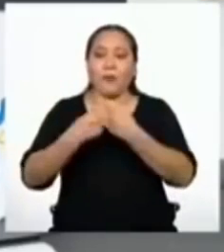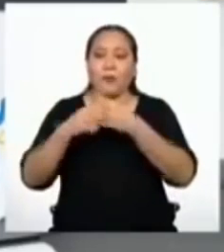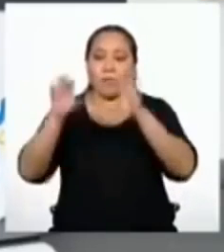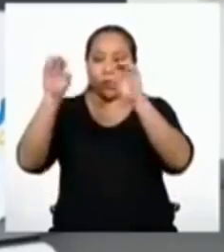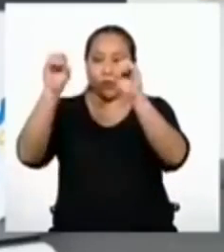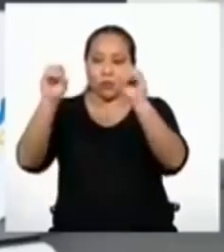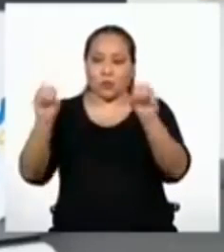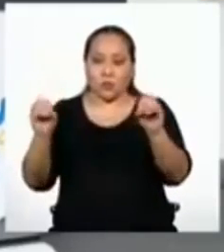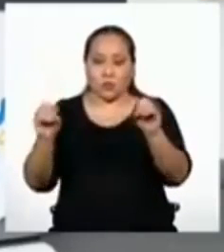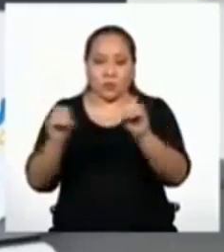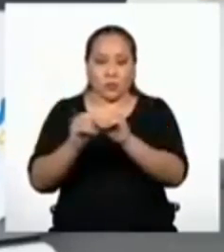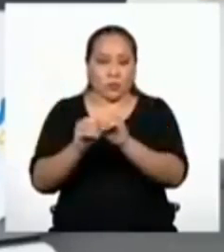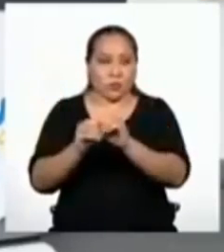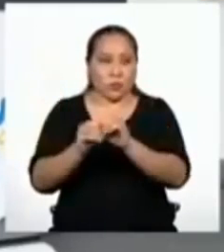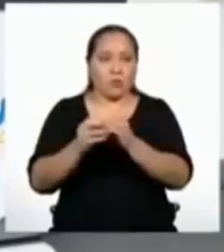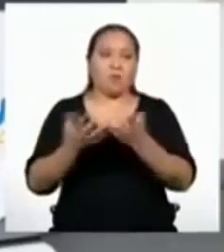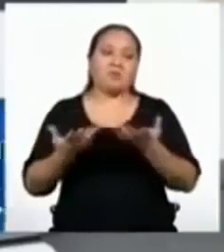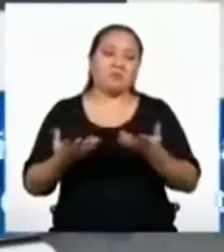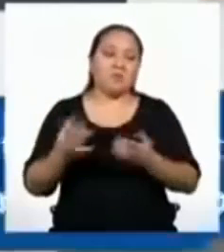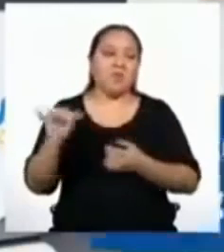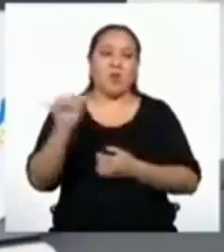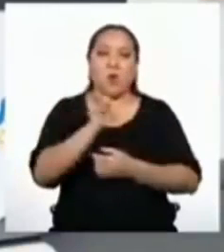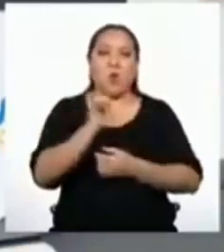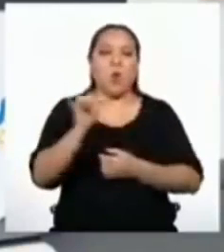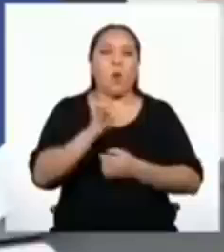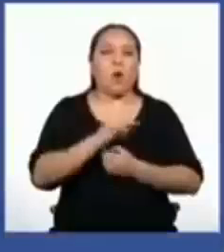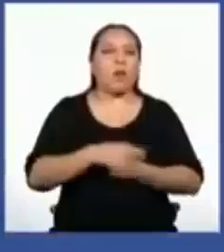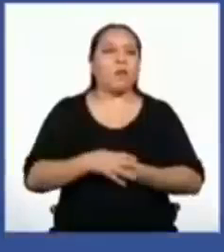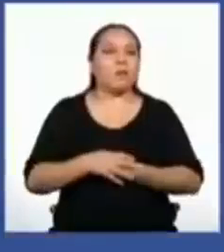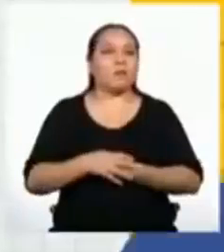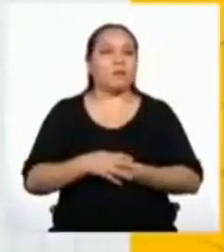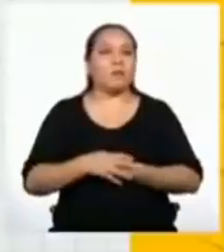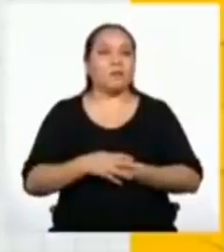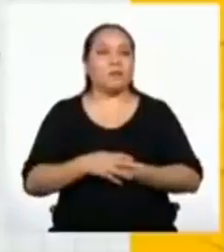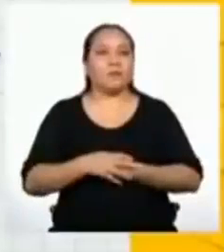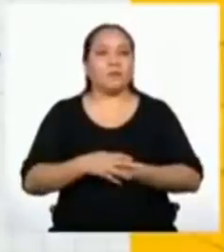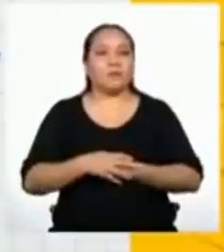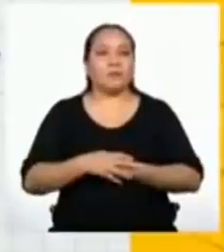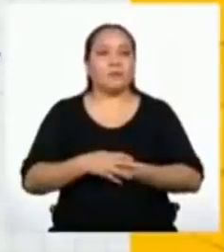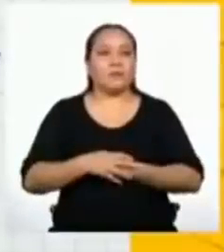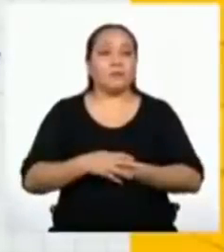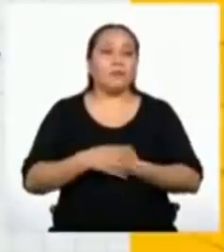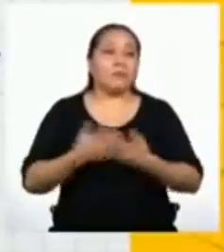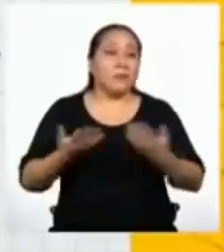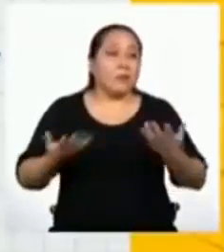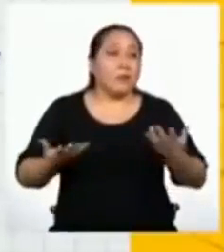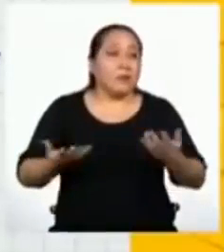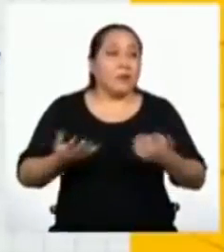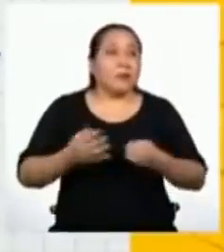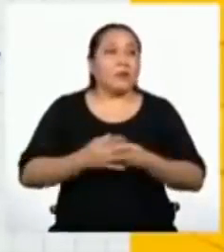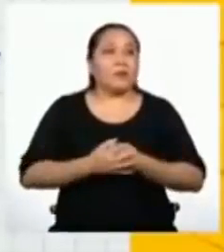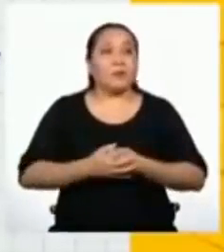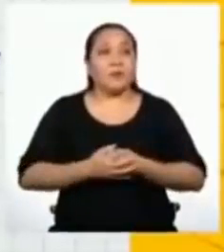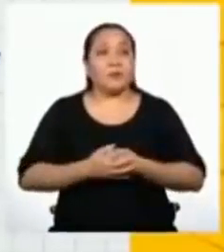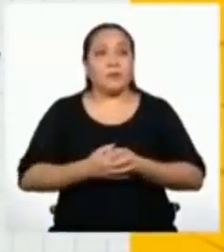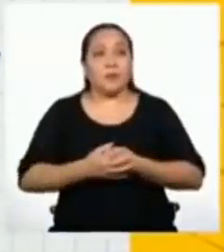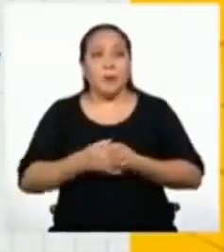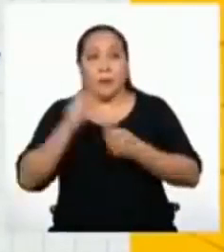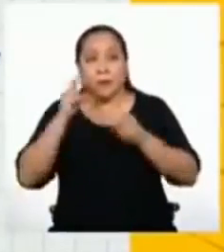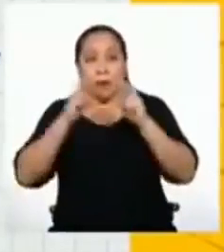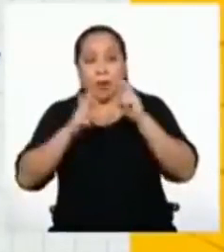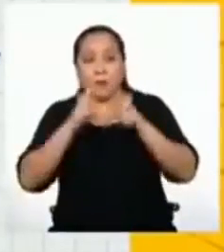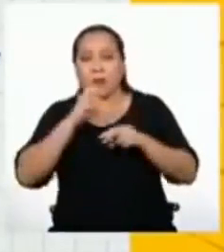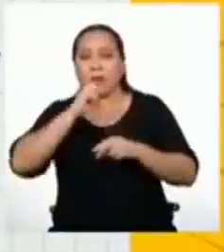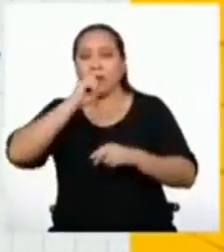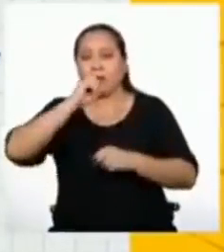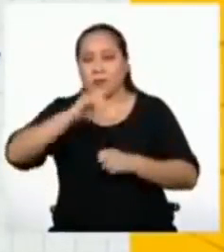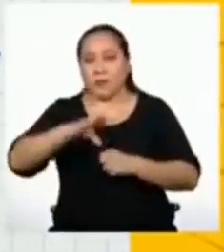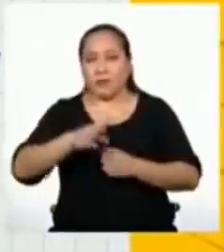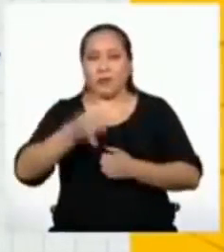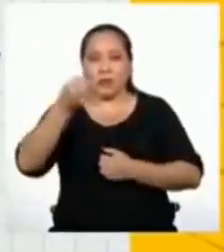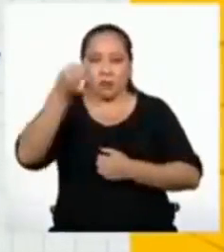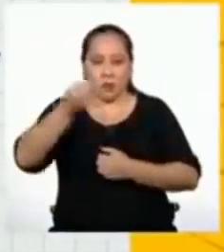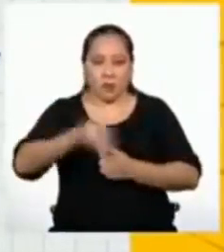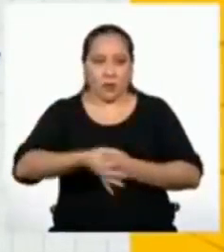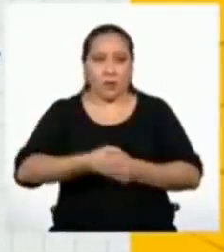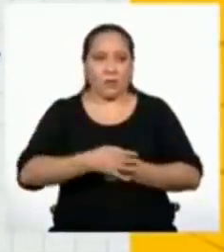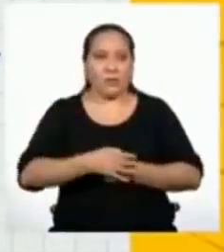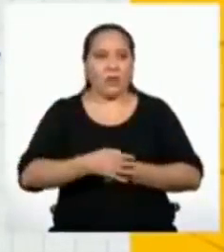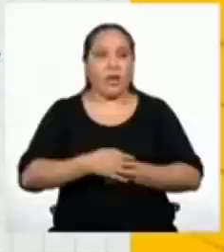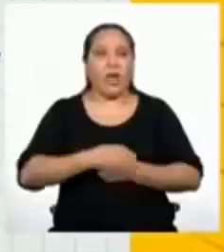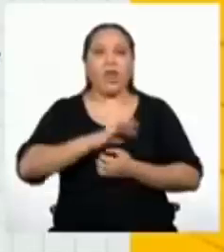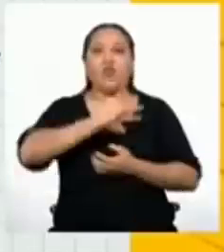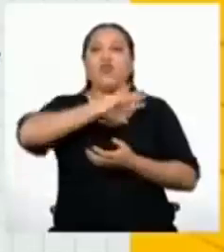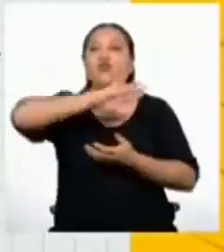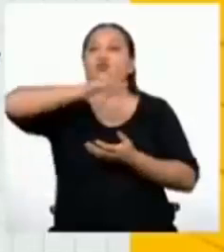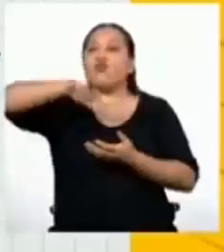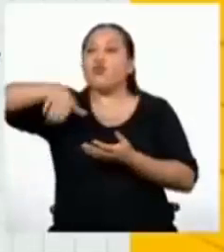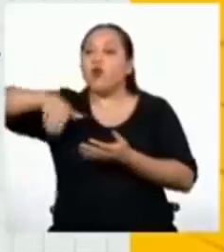igual al producto de los extremos. Entonces, podemos afirmar lo siguiente. En